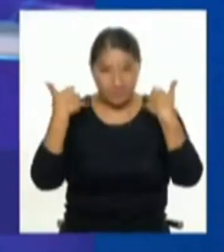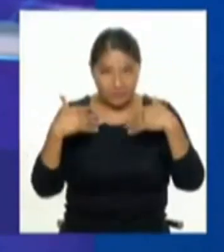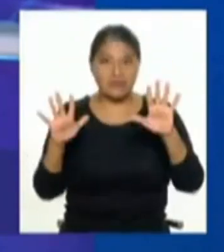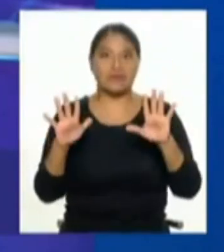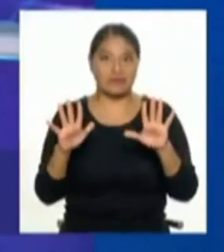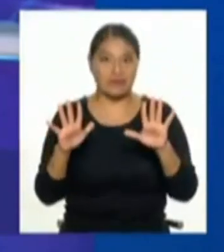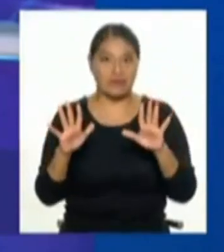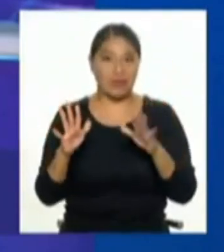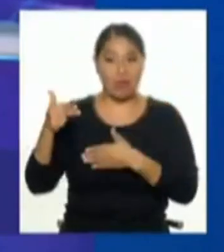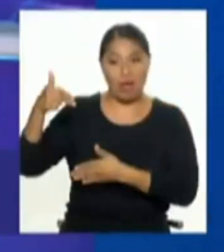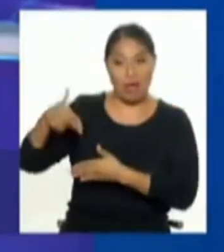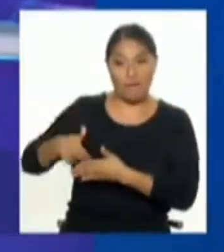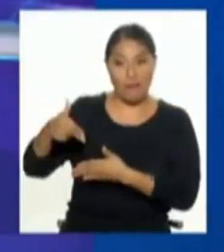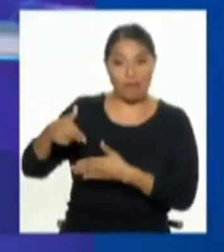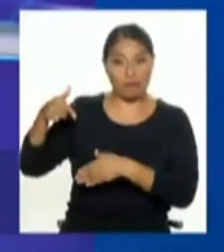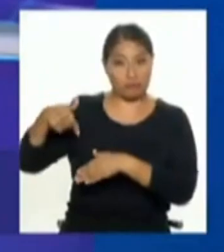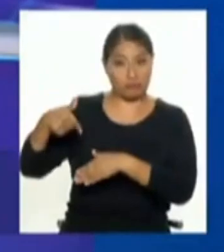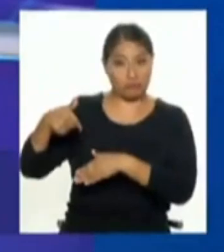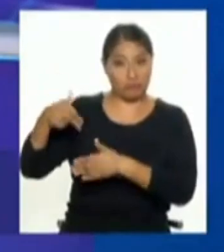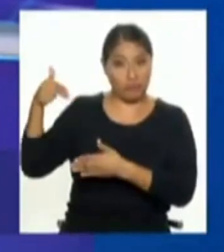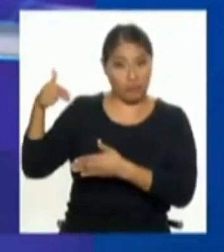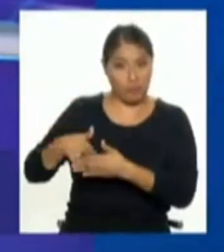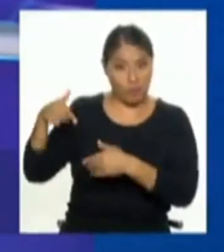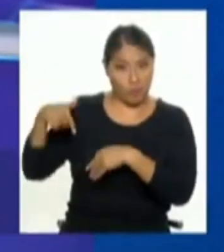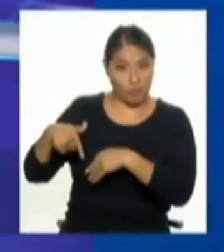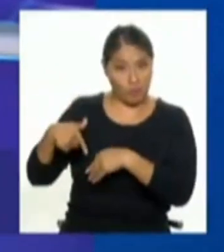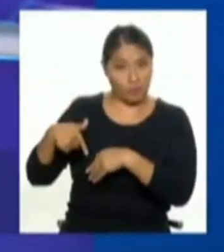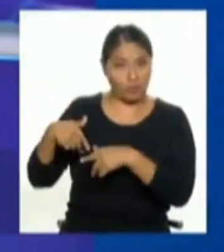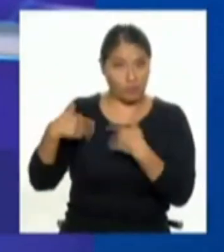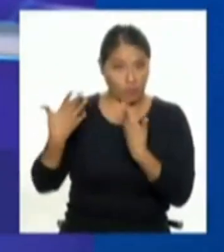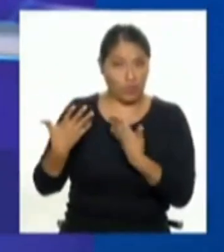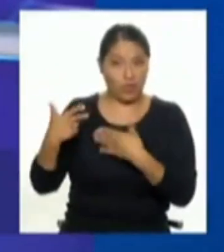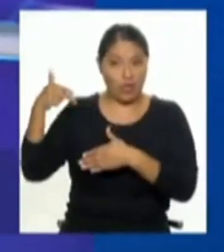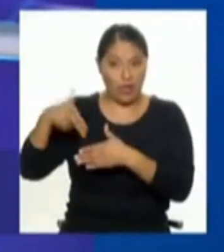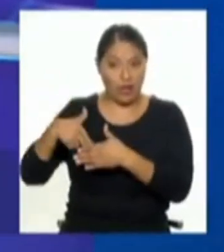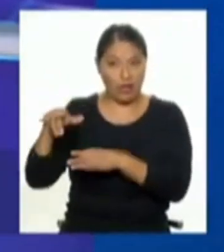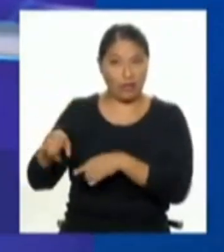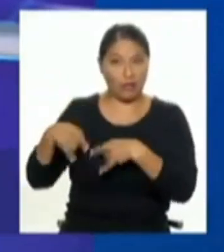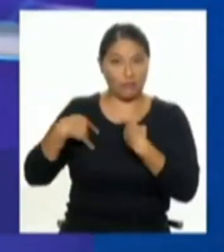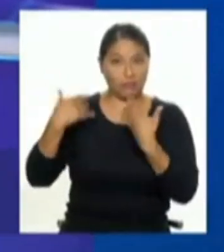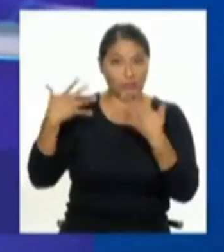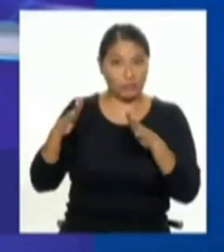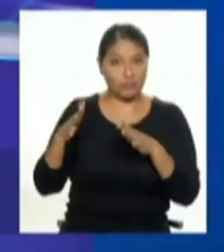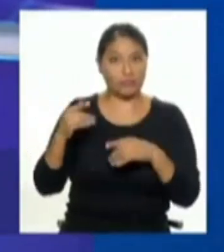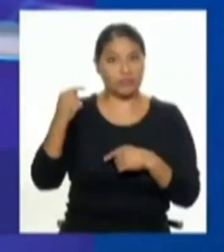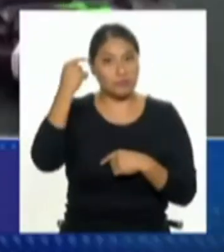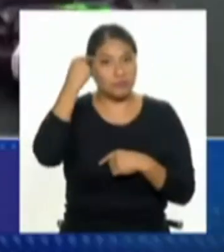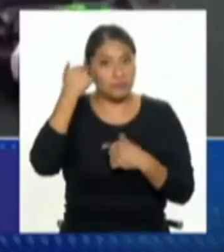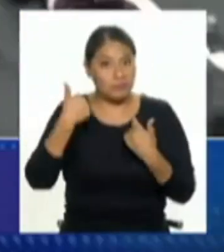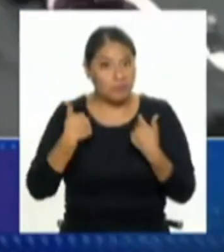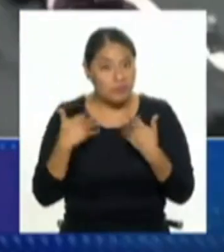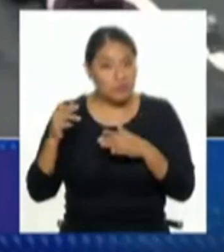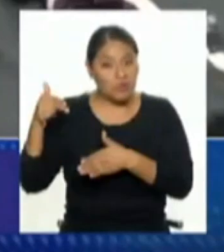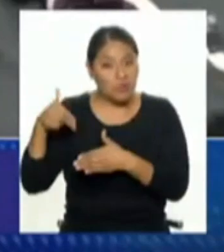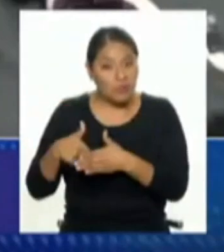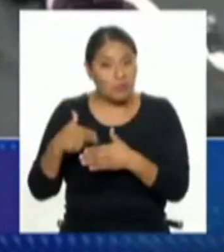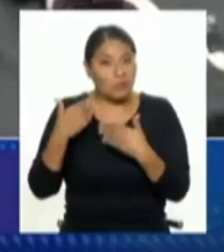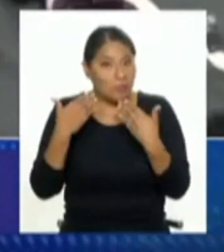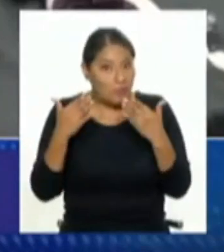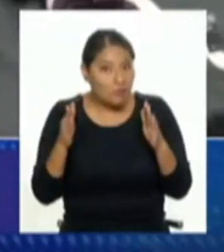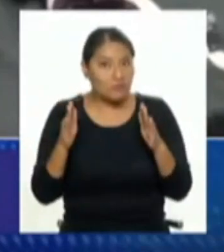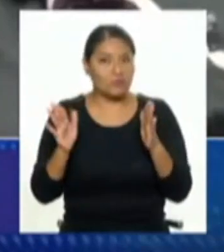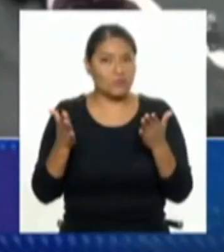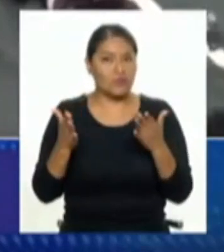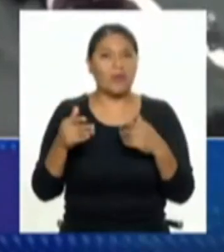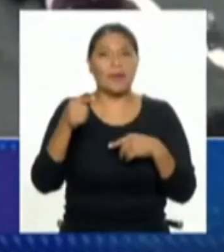es porque hay armas o sea que las armas son un digamos elemento que causa un problema de salud mental me parece de disminorancia pero